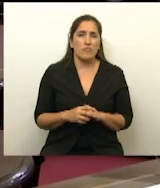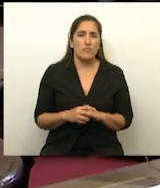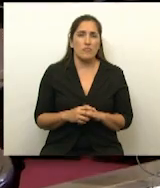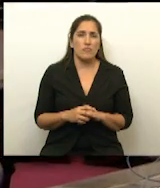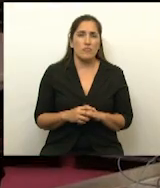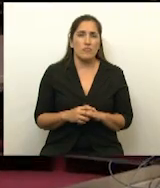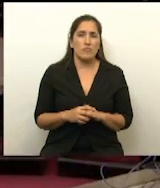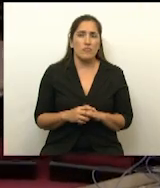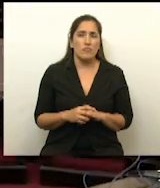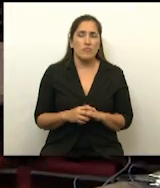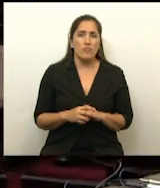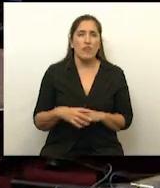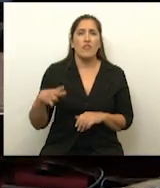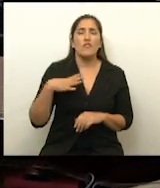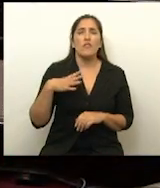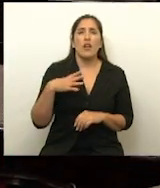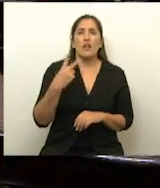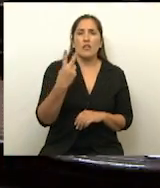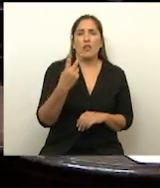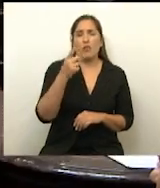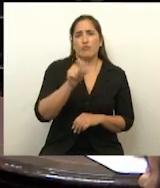Mirkin y Snopek, faltan votar.